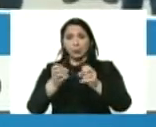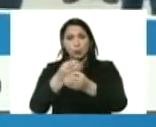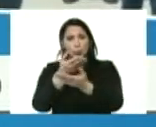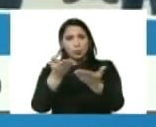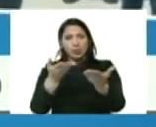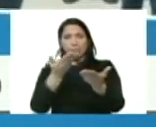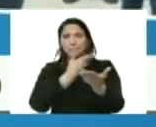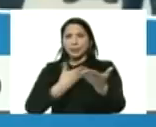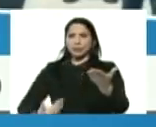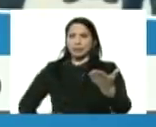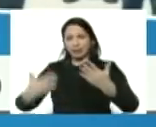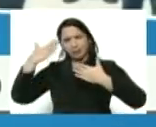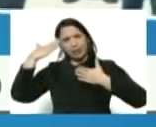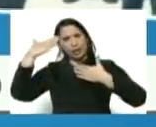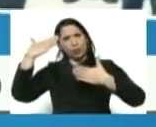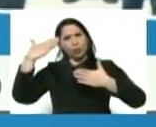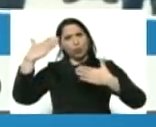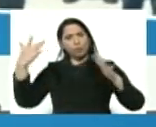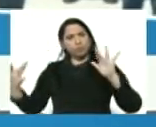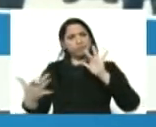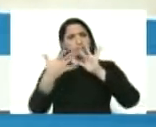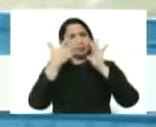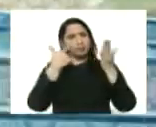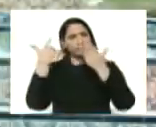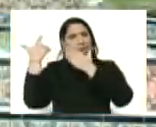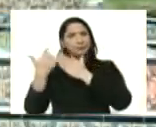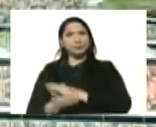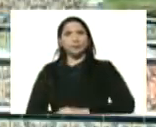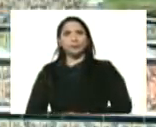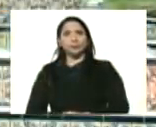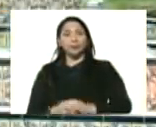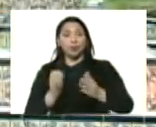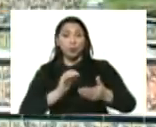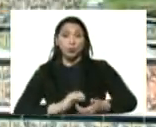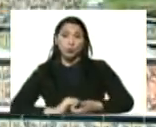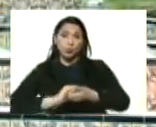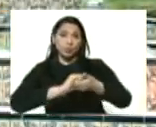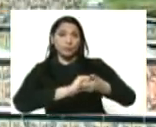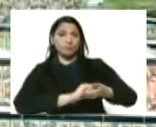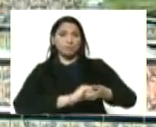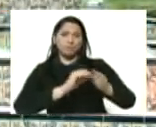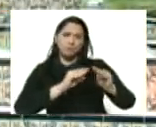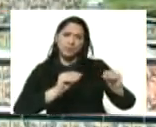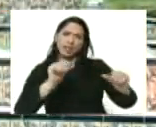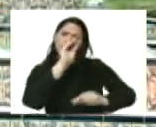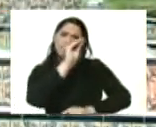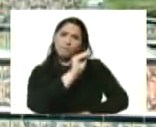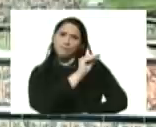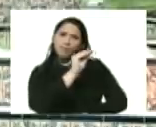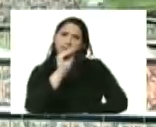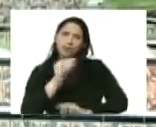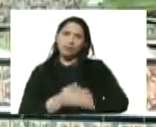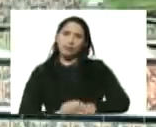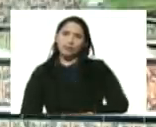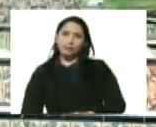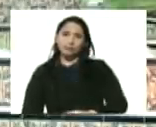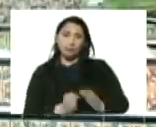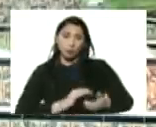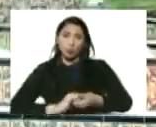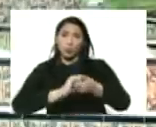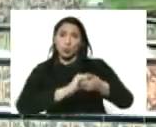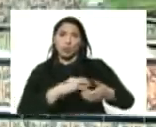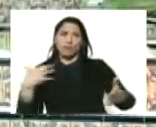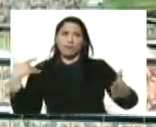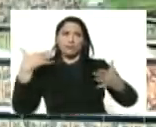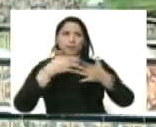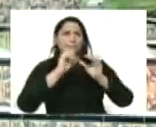presidente saludos y adelante Trujillo Trujillo tierra bendita y de Trujillo lo que viene es